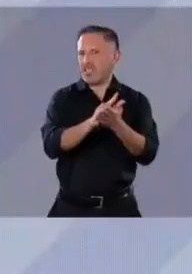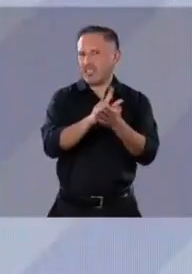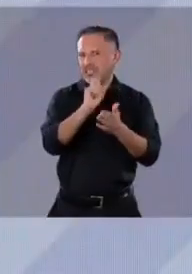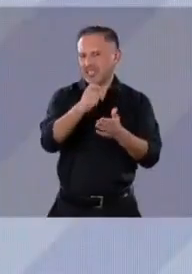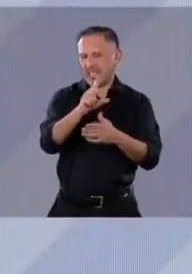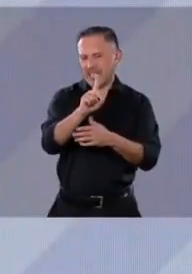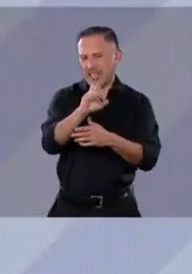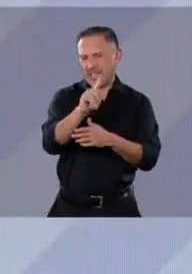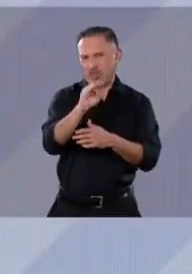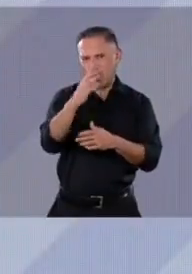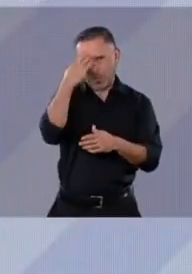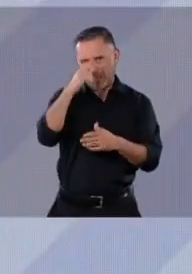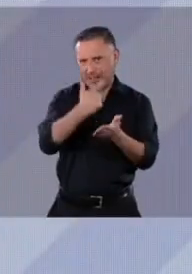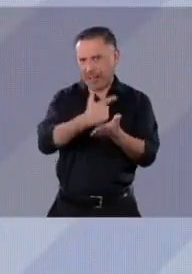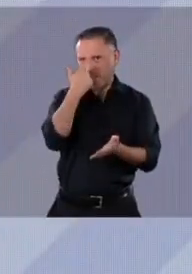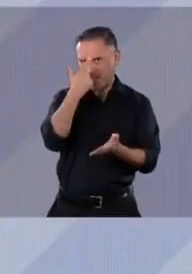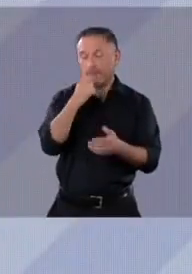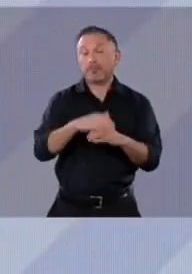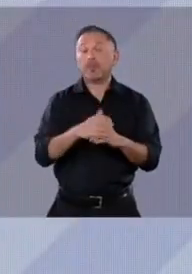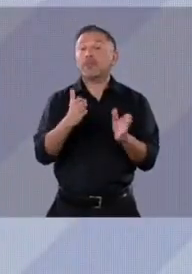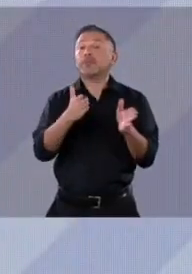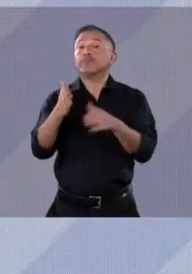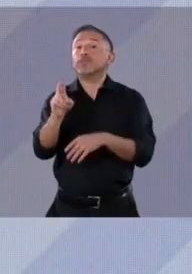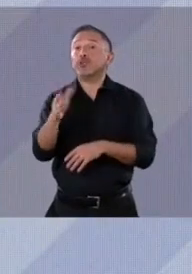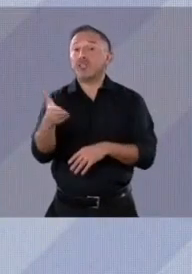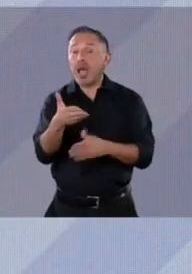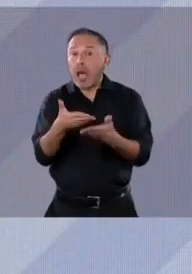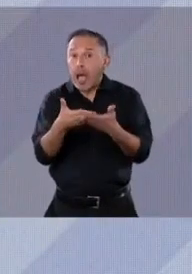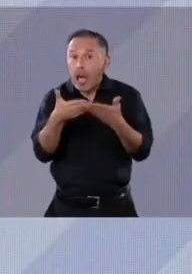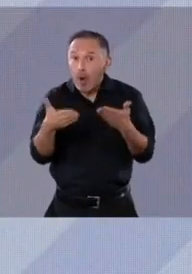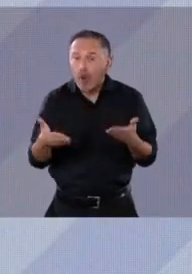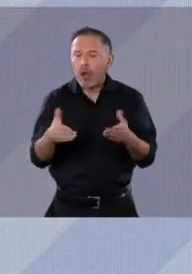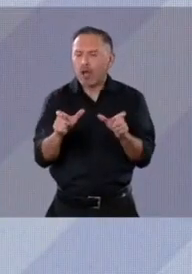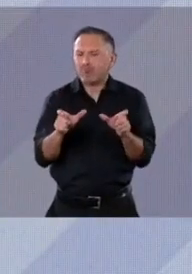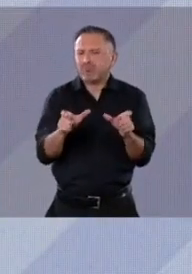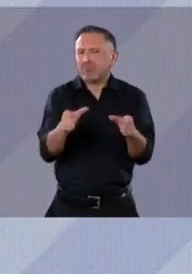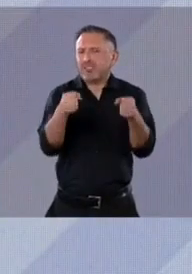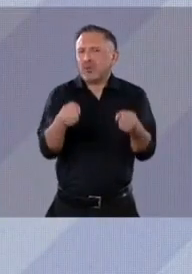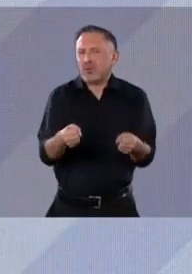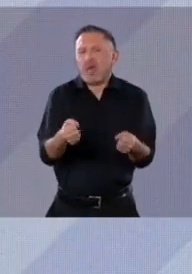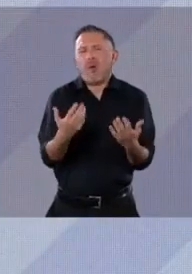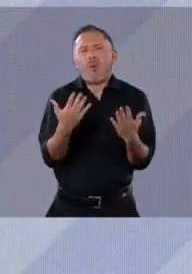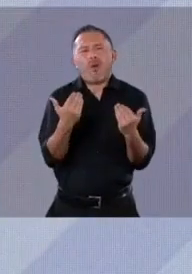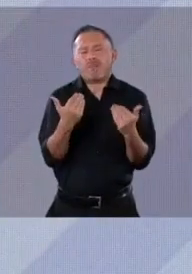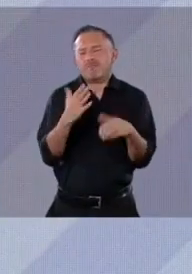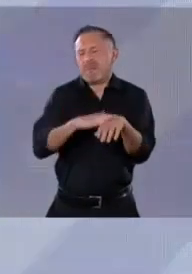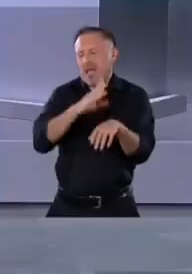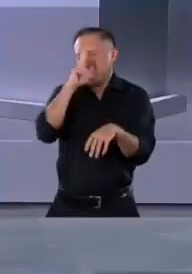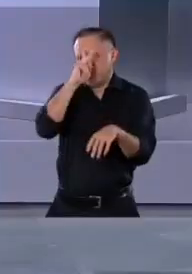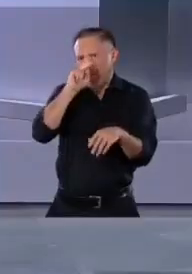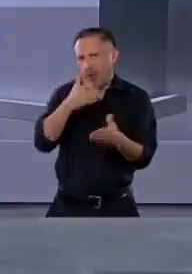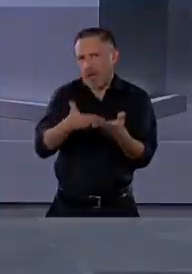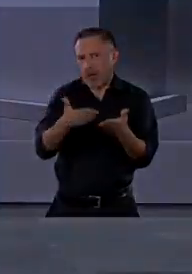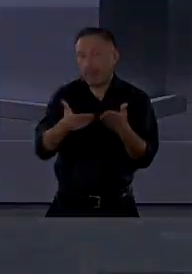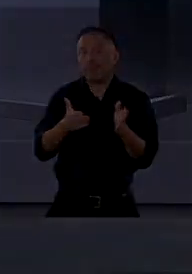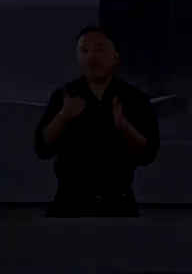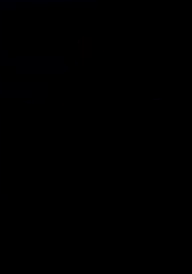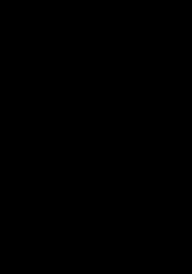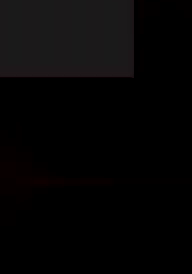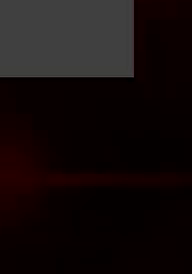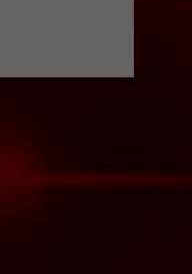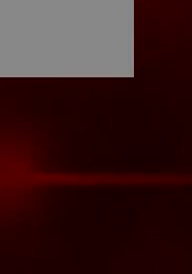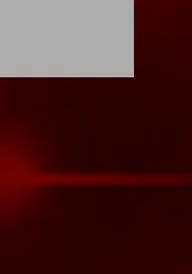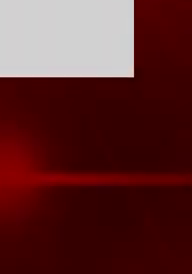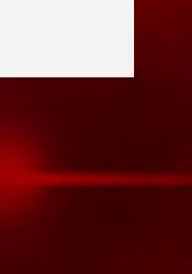México vive su pior crisis de inseguridad. Con esto damos por concluida la bolsa de tiempo del segmento de inseguridad y crimen organizado.